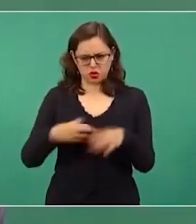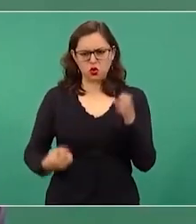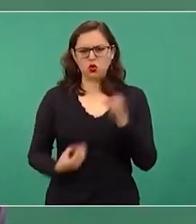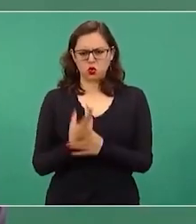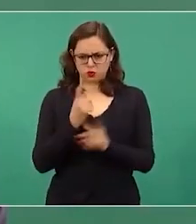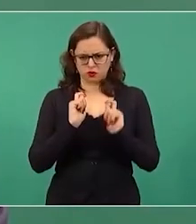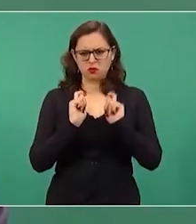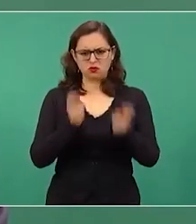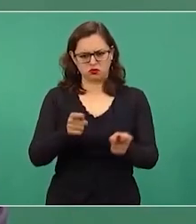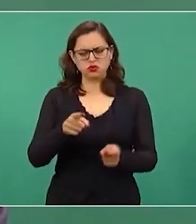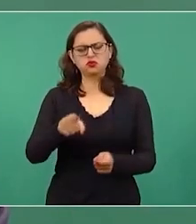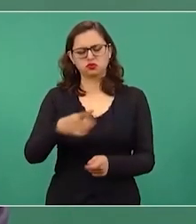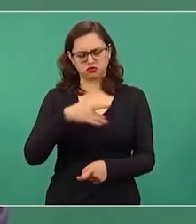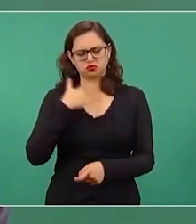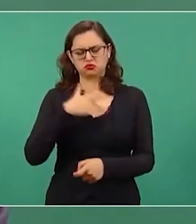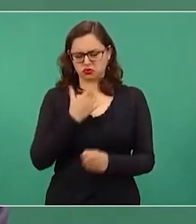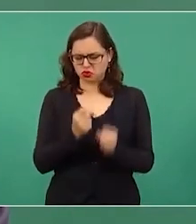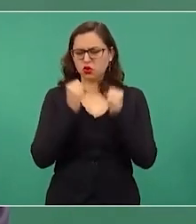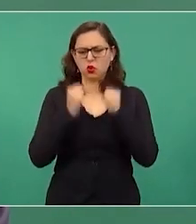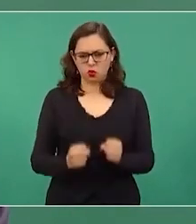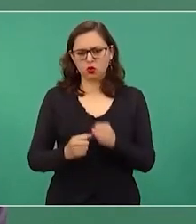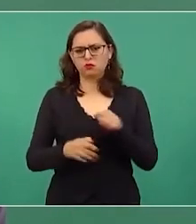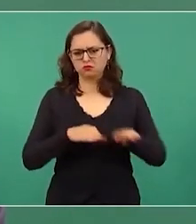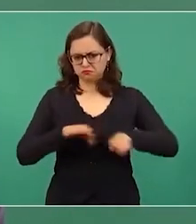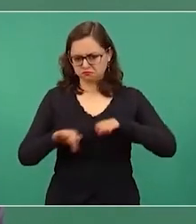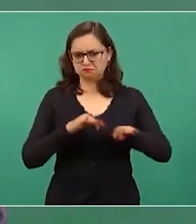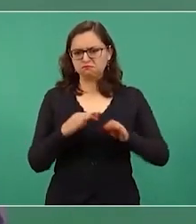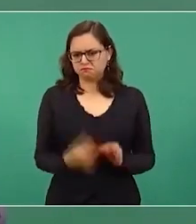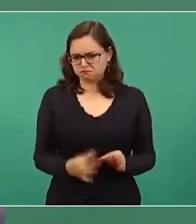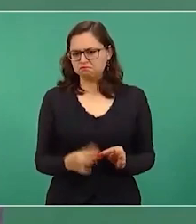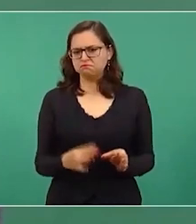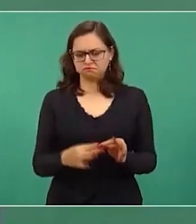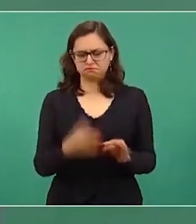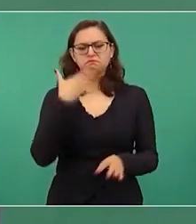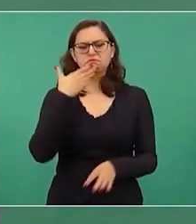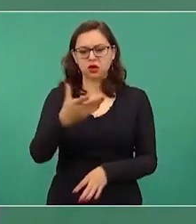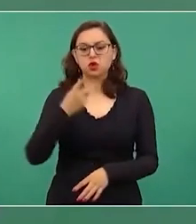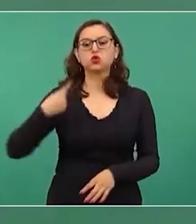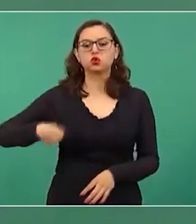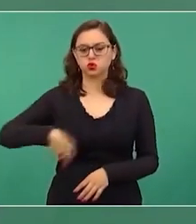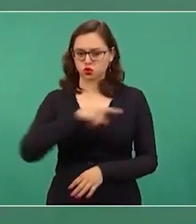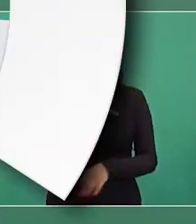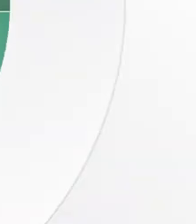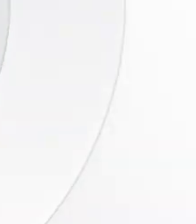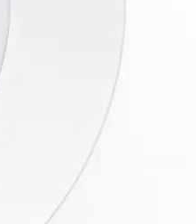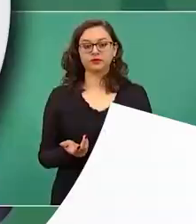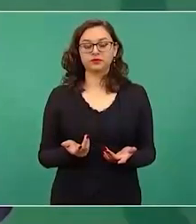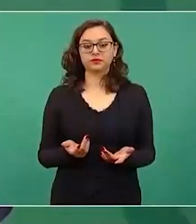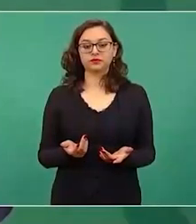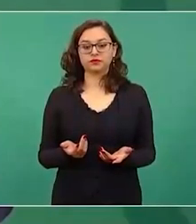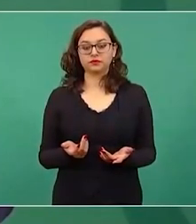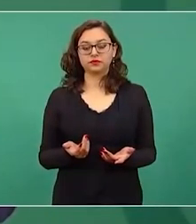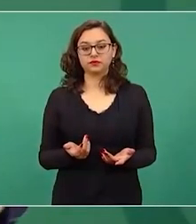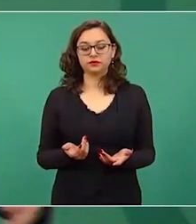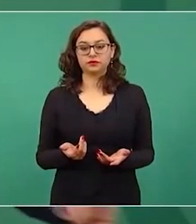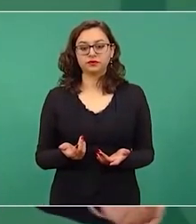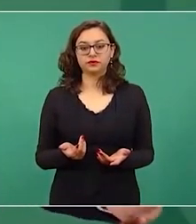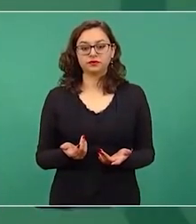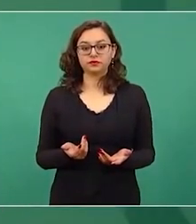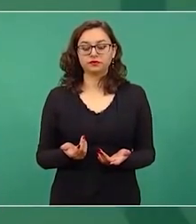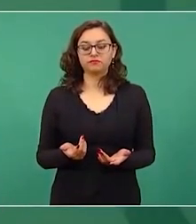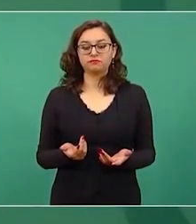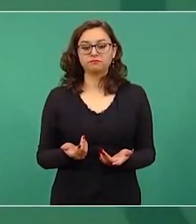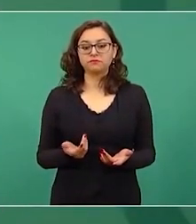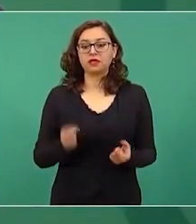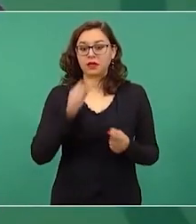gobernador y lo vamos a hacer nosotros y lo vamos a hacer en forma coordinada trabajan